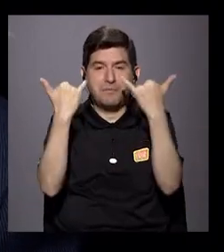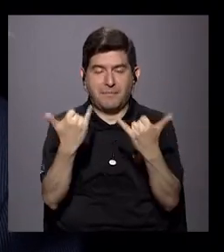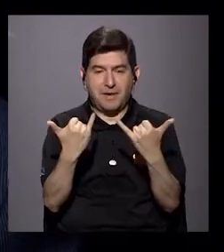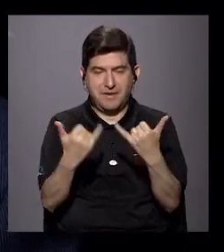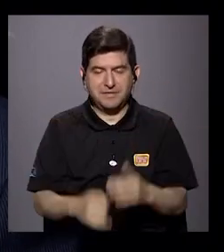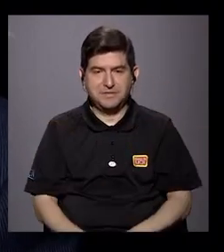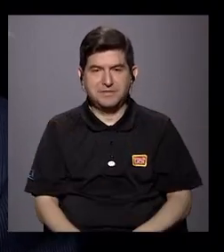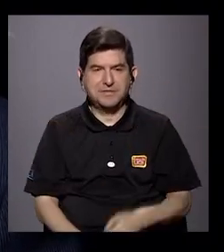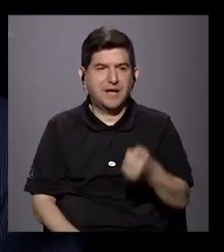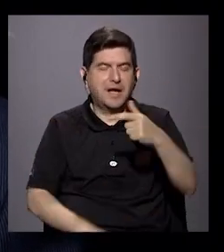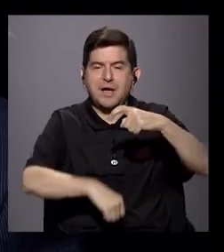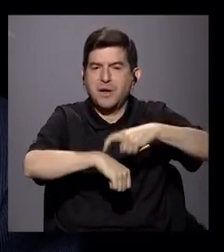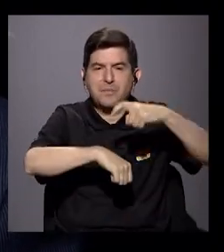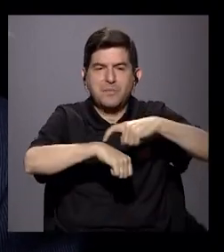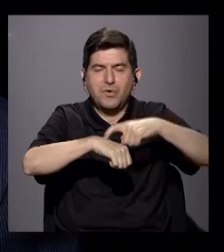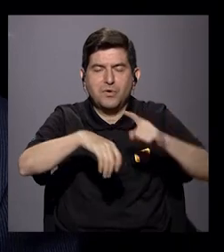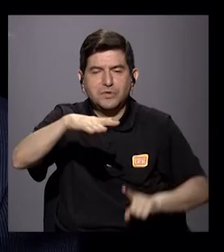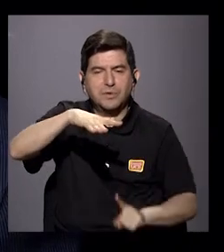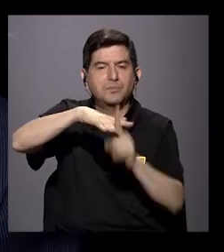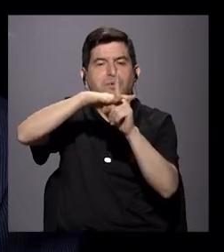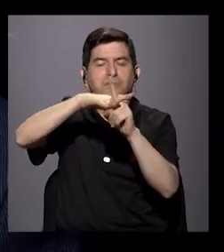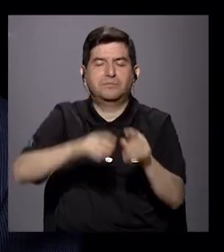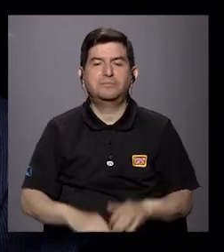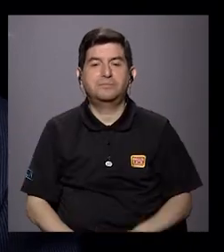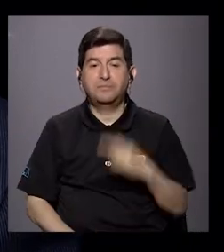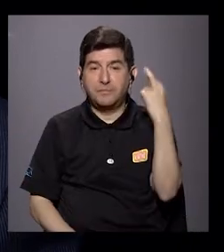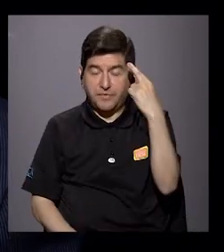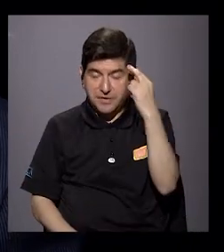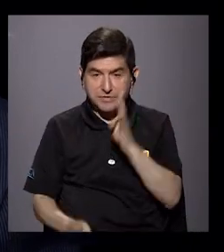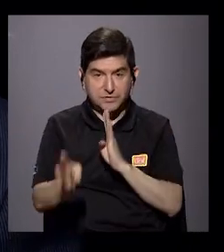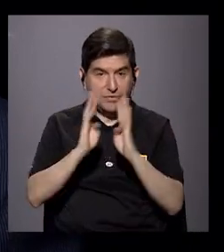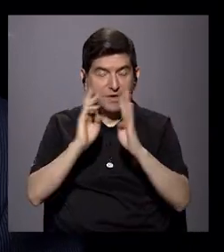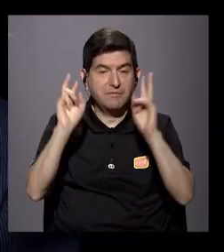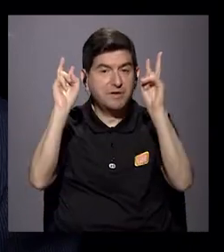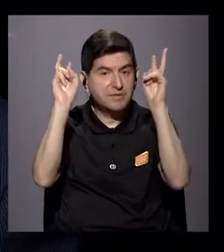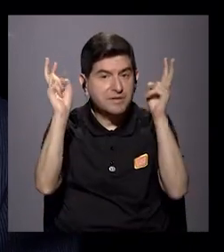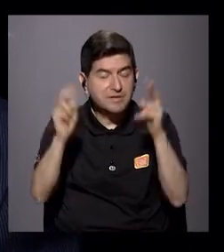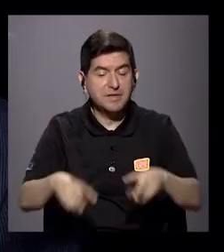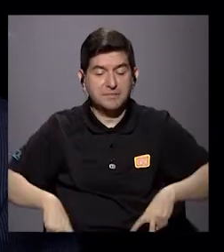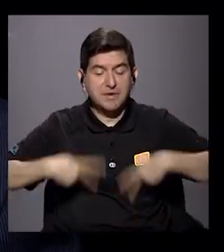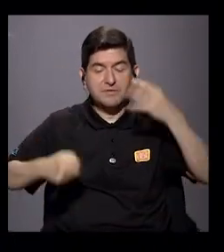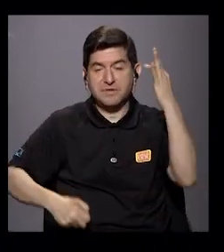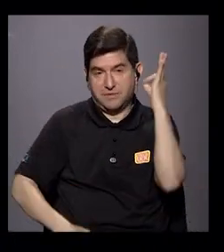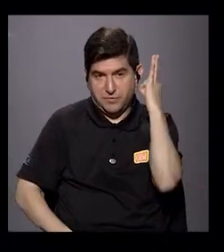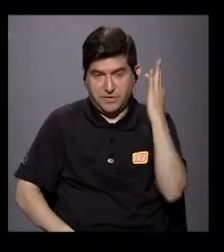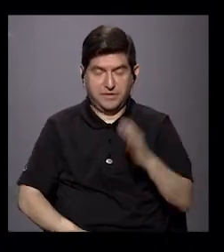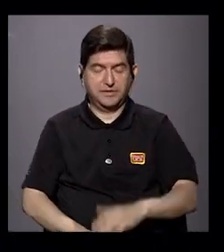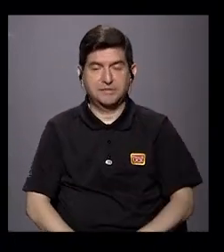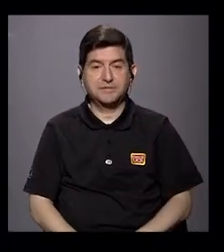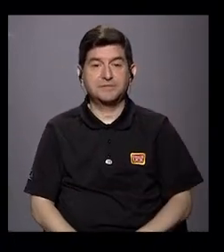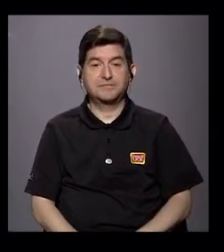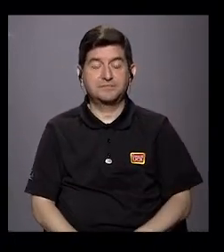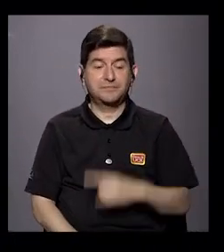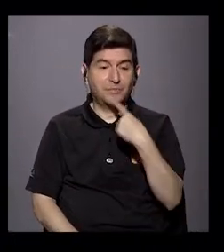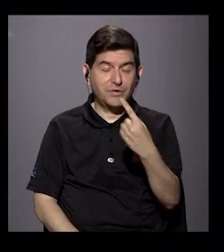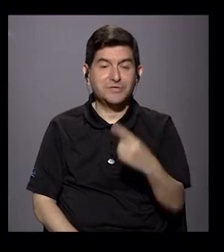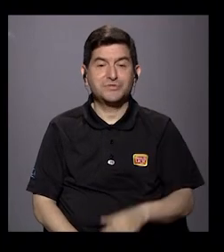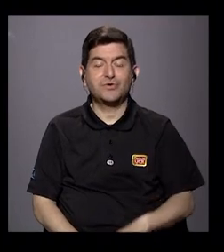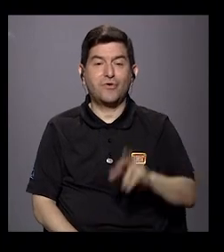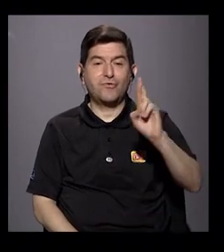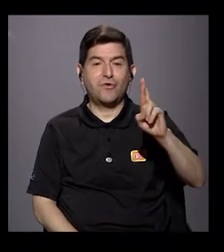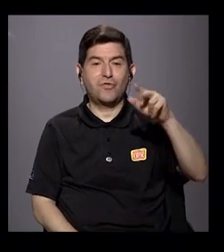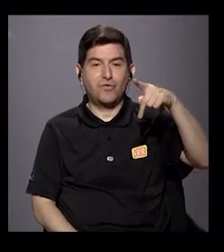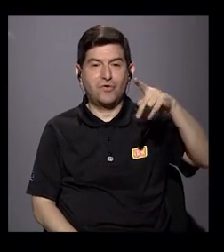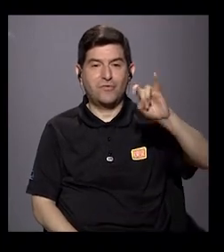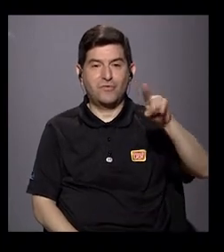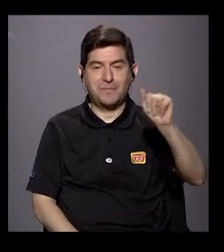el corto plazo, sobre todo porque aquí estamos hablando del tema de vida de mujeres. Sí, por eso dicen que don Rolfo no termina el año.